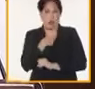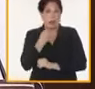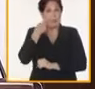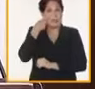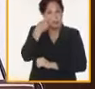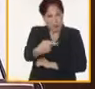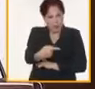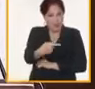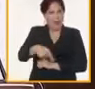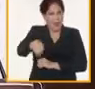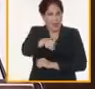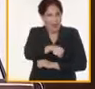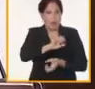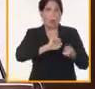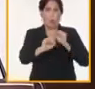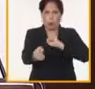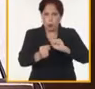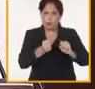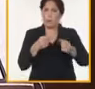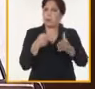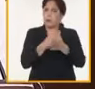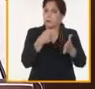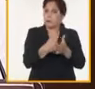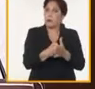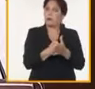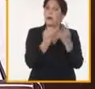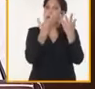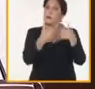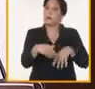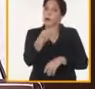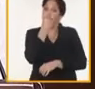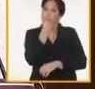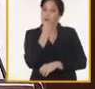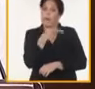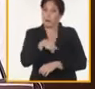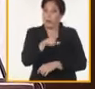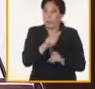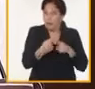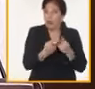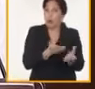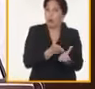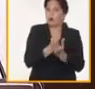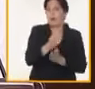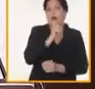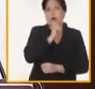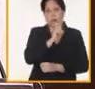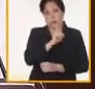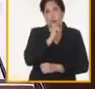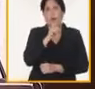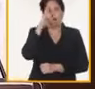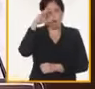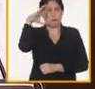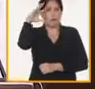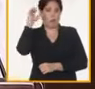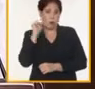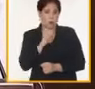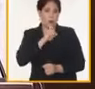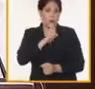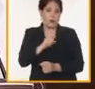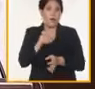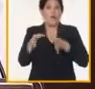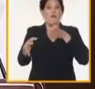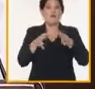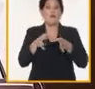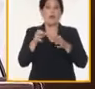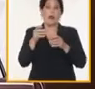para el control e impulso a la producción de alimentos, se continúan presentando deficiencias en el funcionamiento de un grupo de